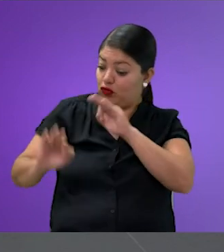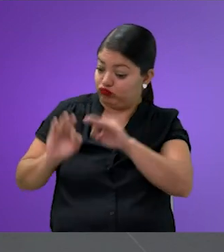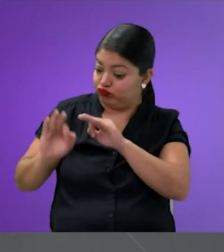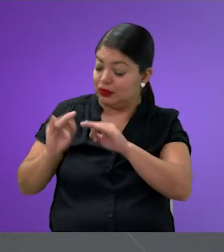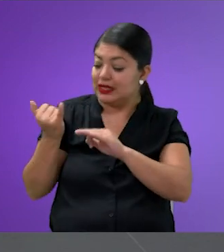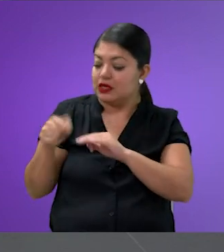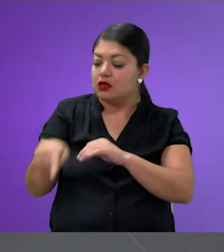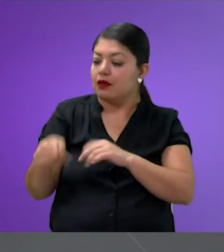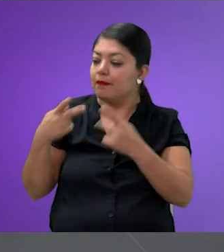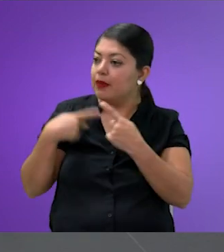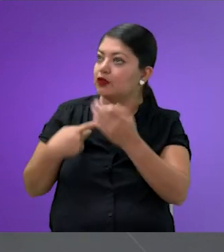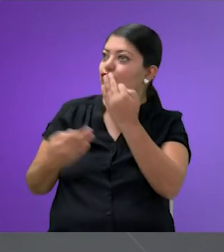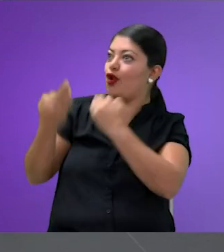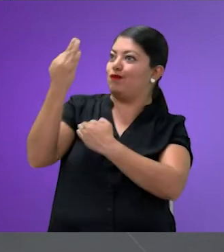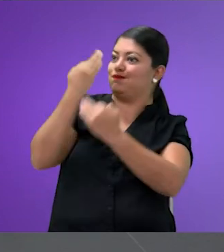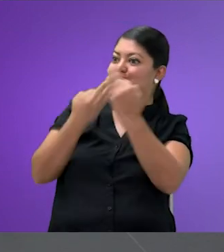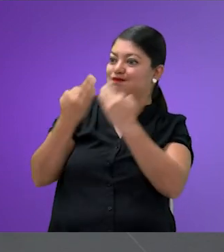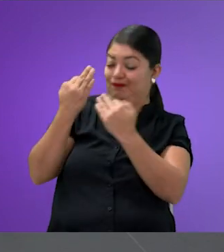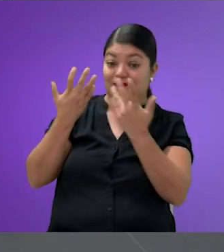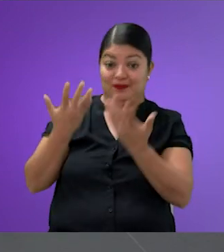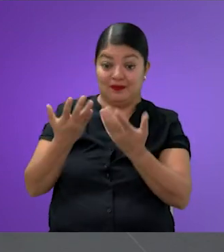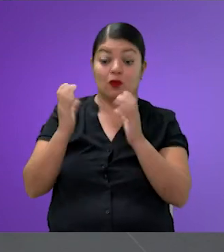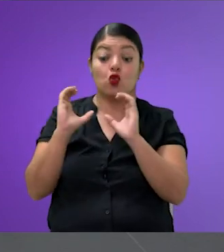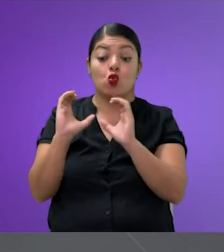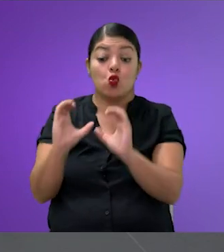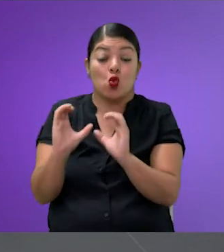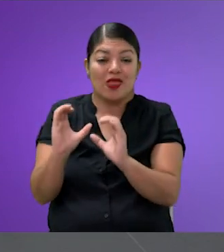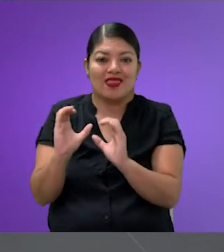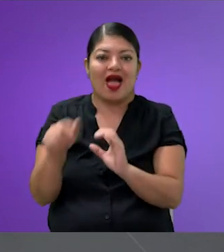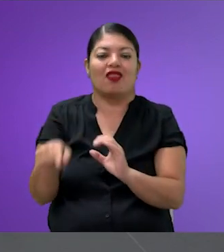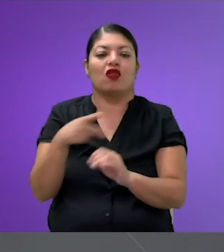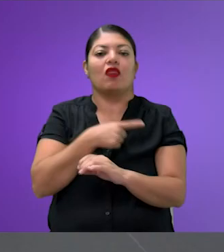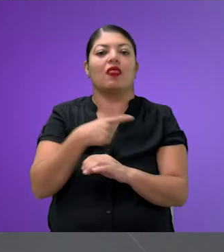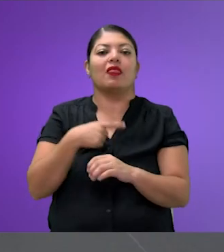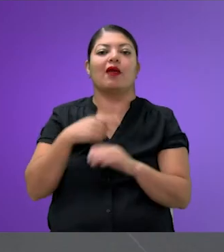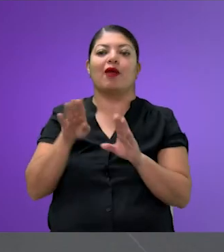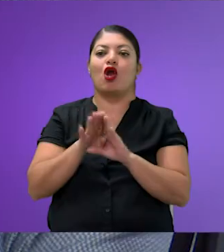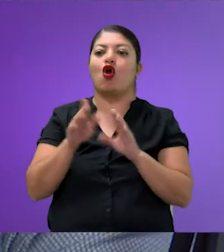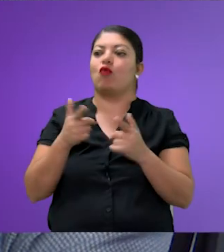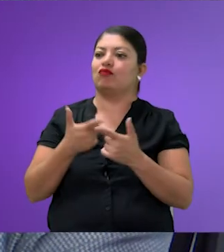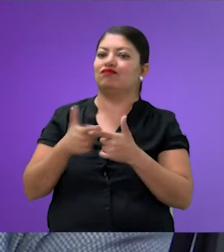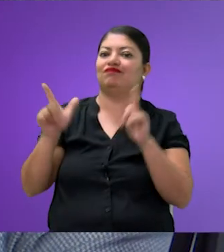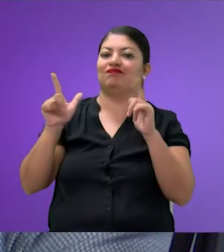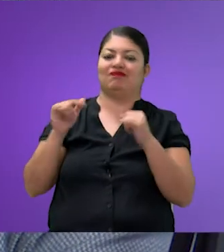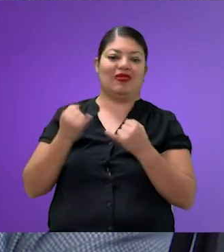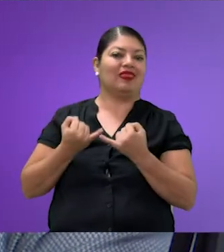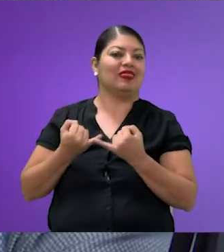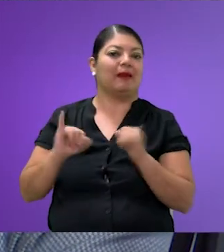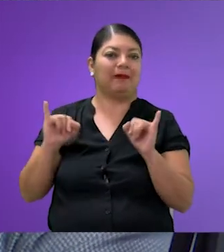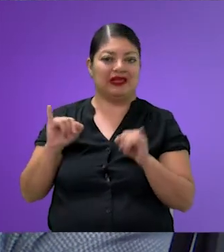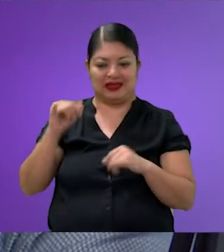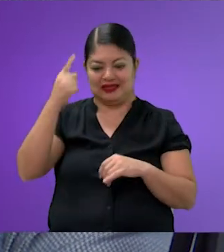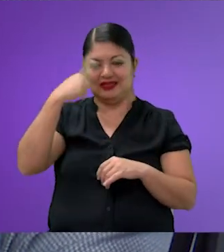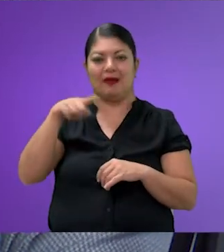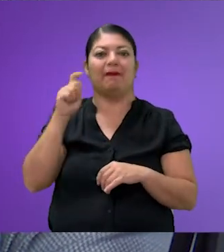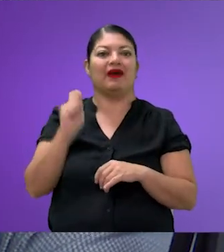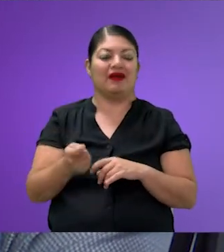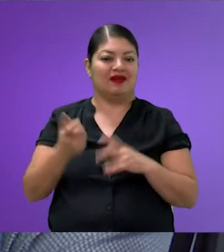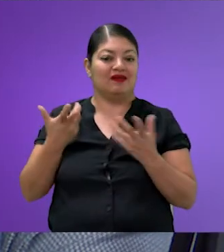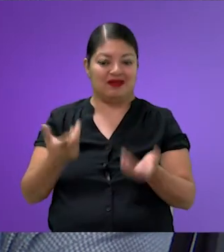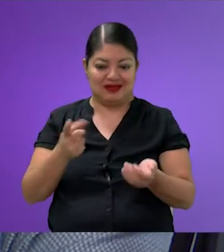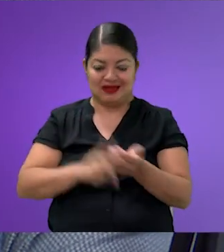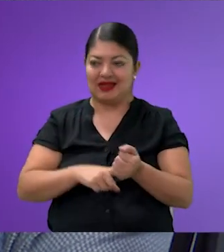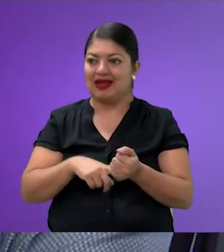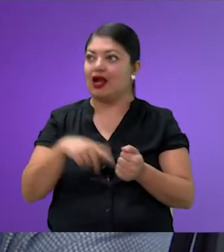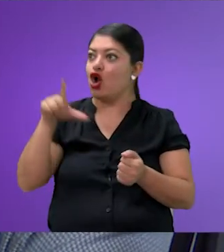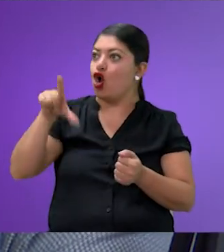Buscar que de alguna manera el cuidado pueda tener cierta independencia, cierta libertad en base a estas acciones